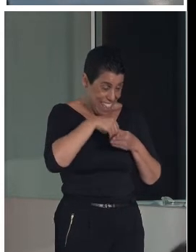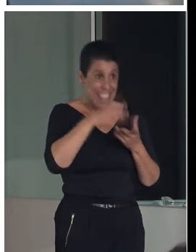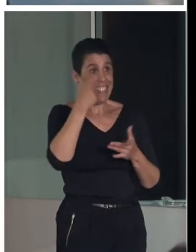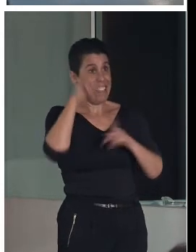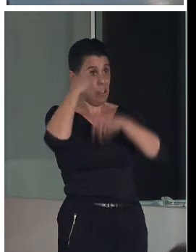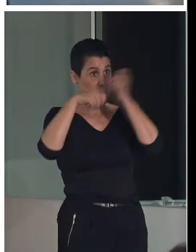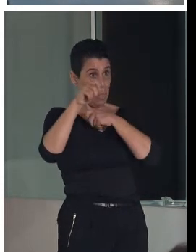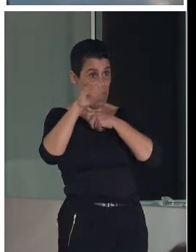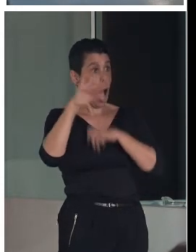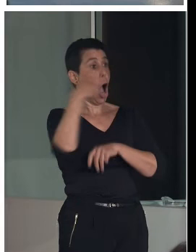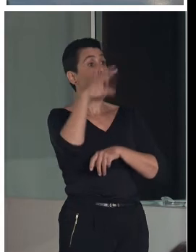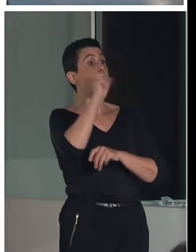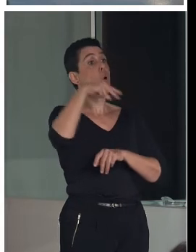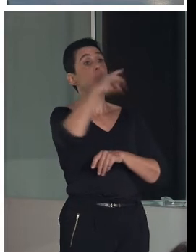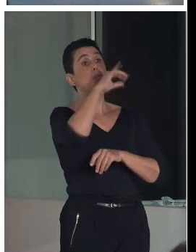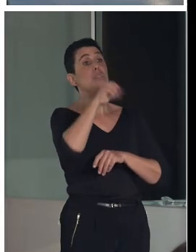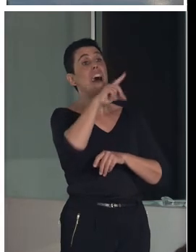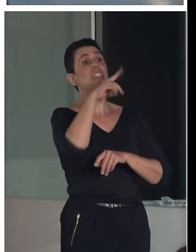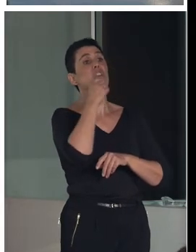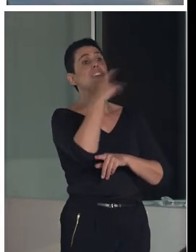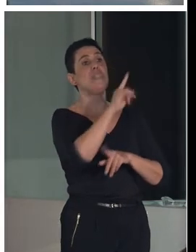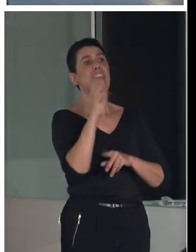teníamos tres, ¿vale?, que era Goya,